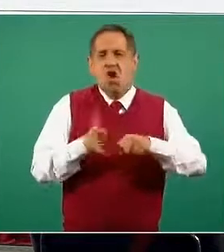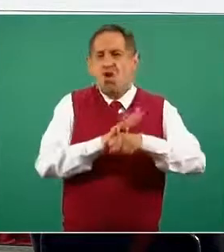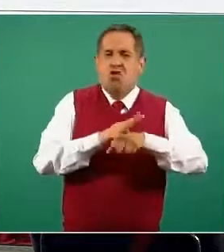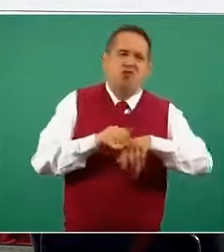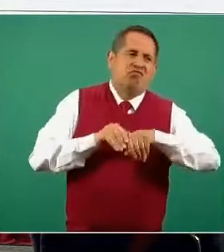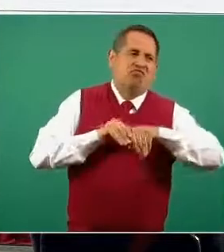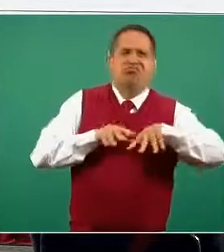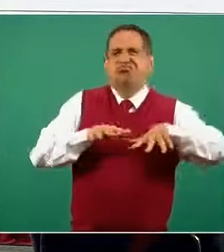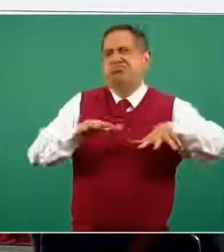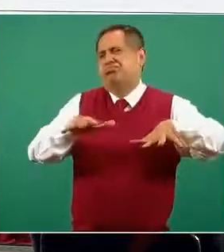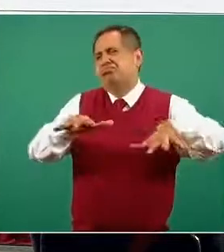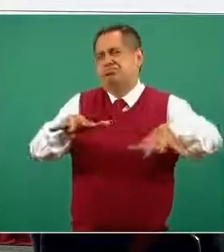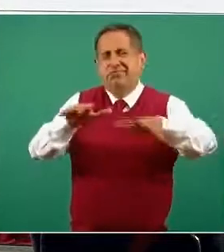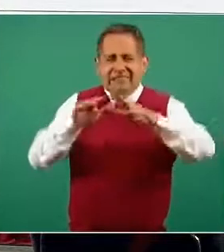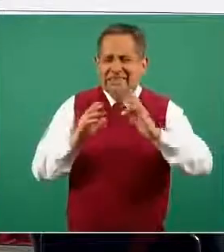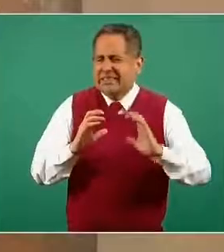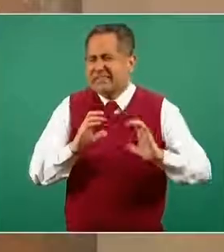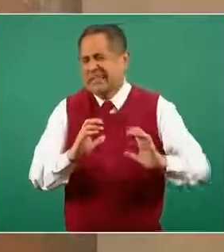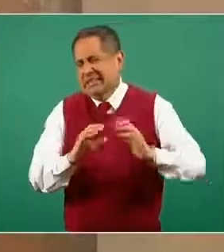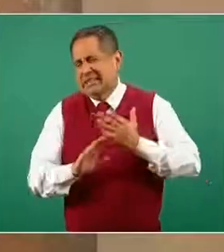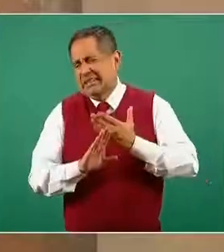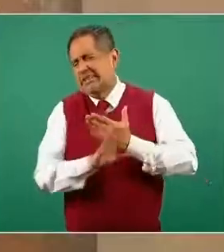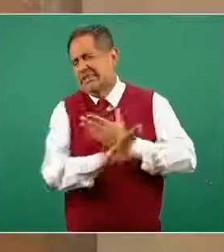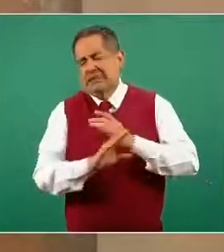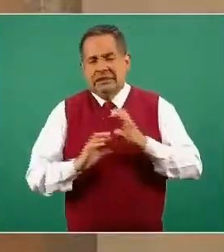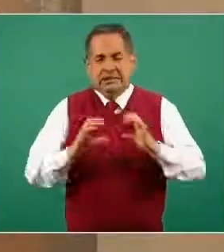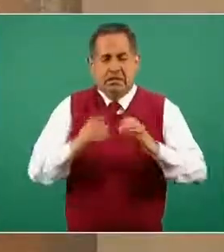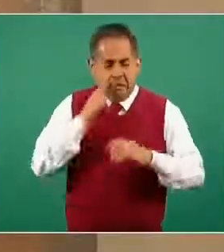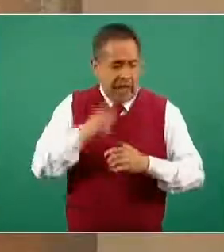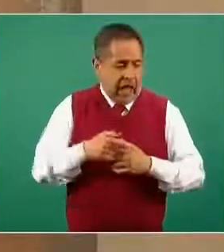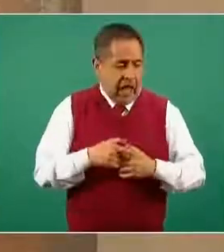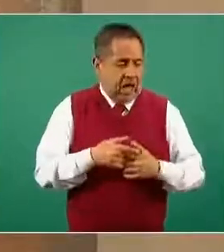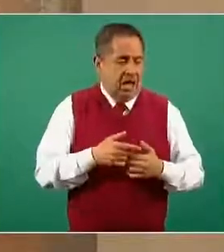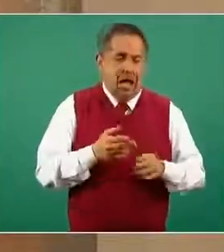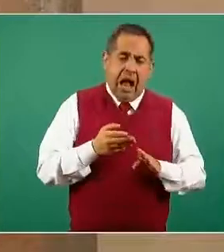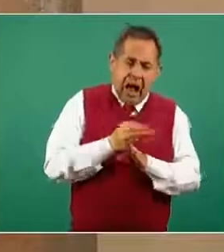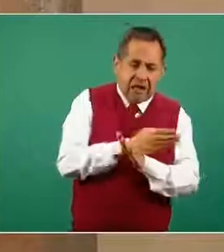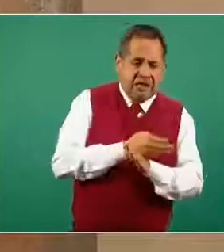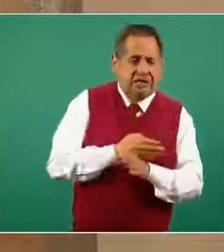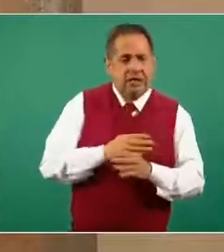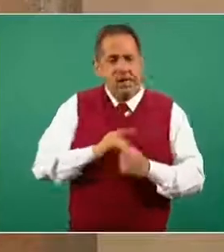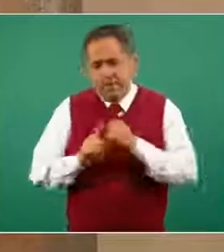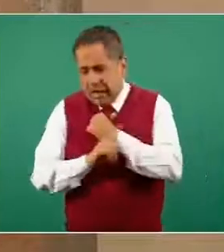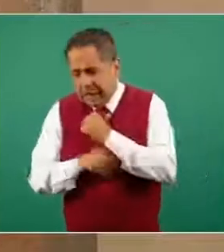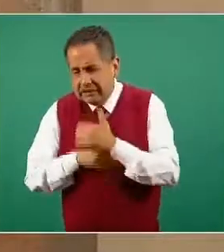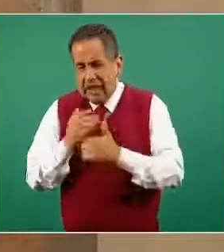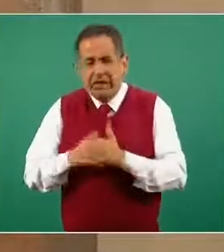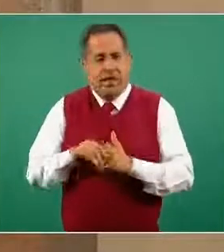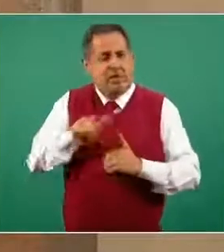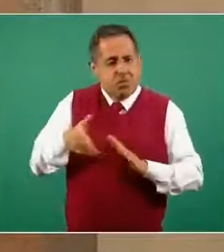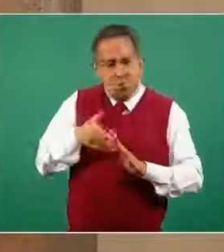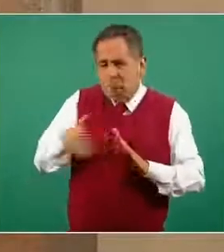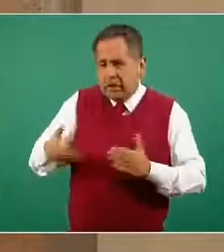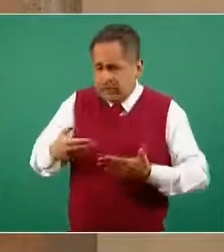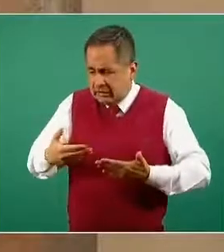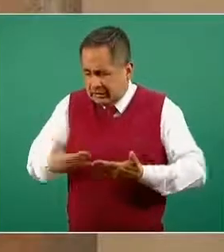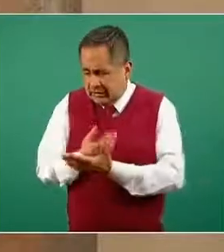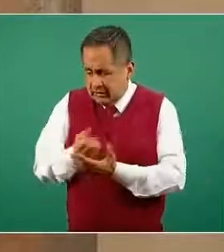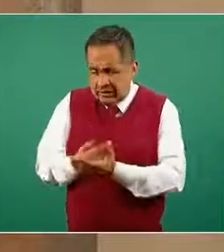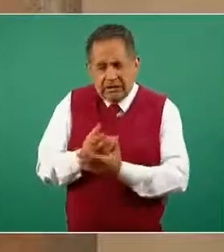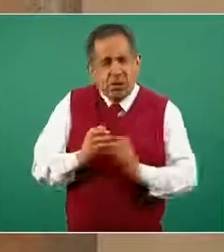-19 en la atención del continuo del embarazo, el parto, el puerperio y la atención a la persona recién nacida.